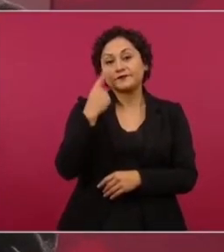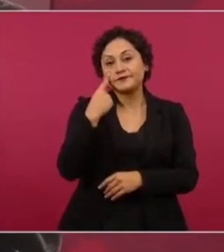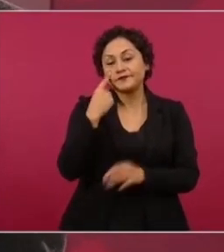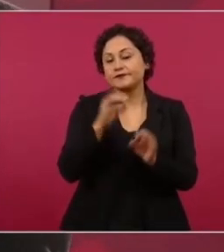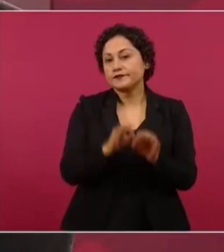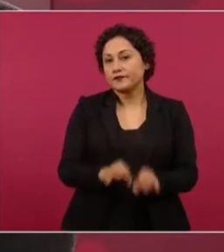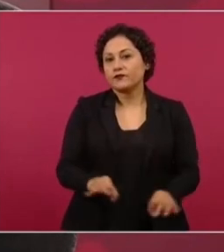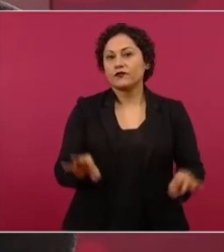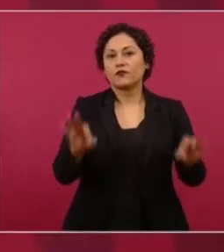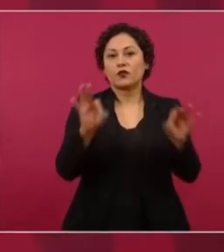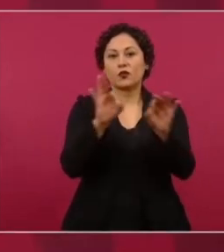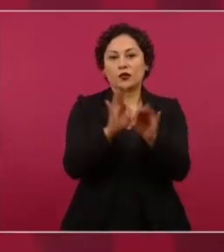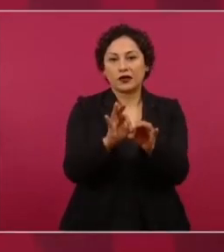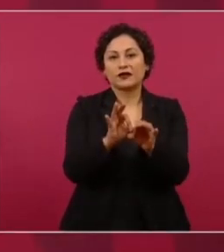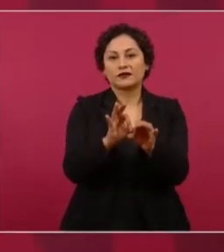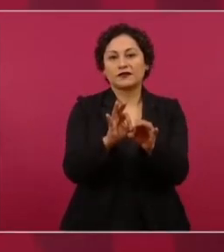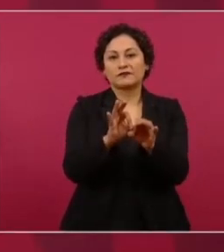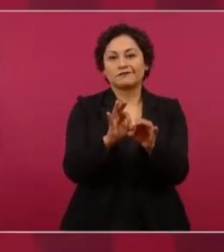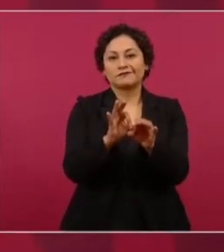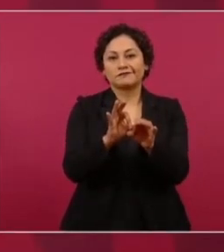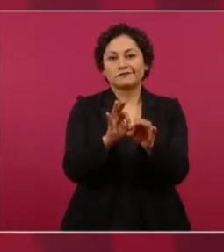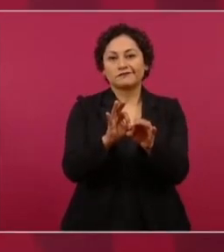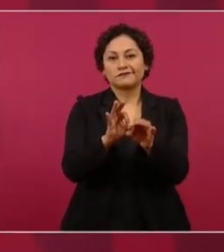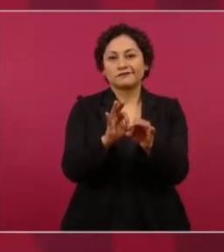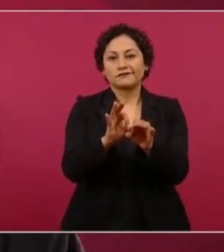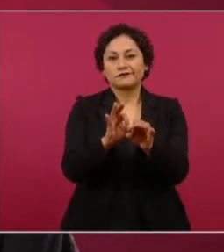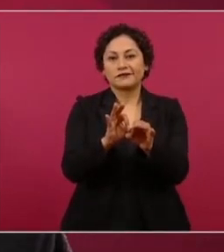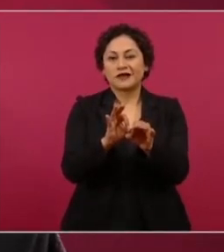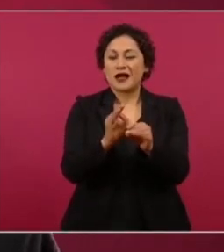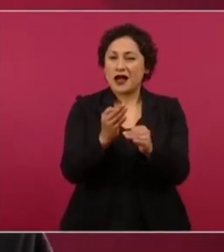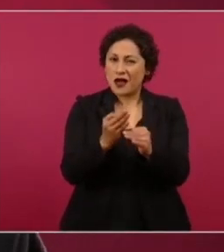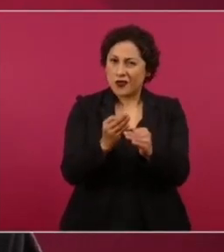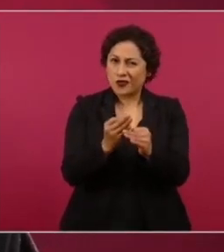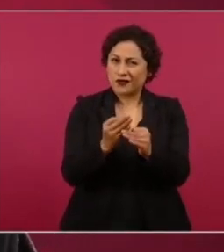abandone esta lucha